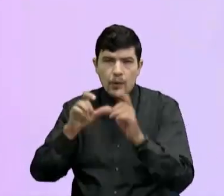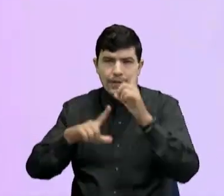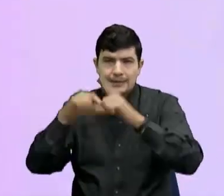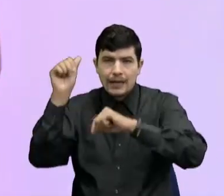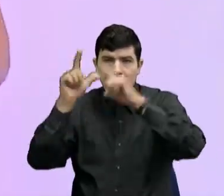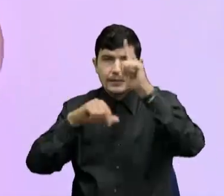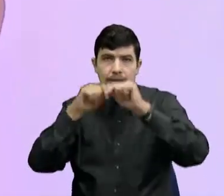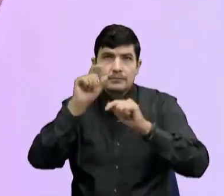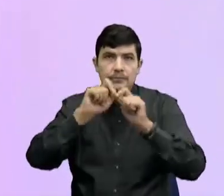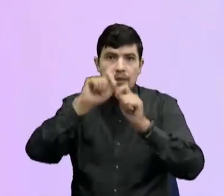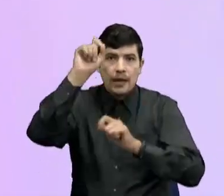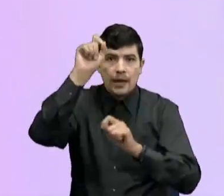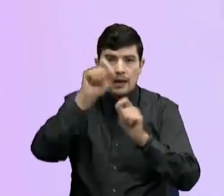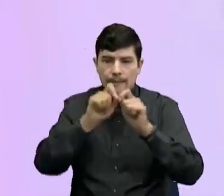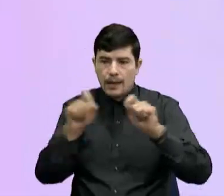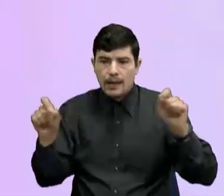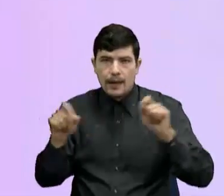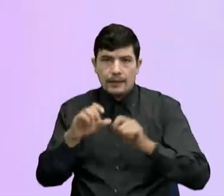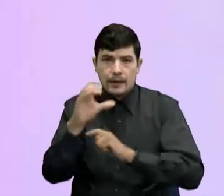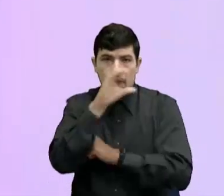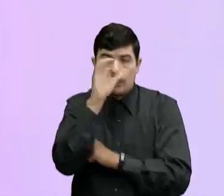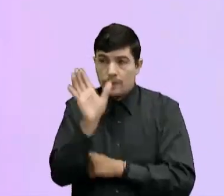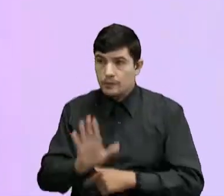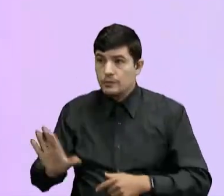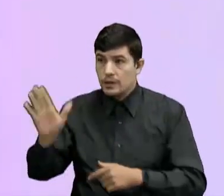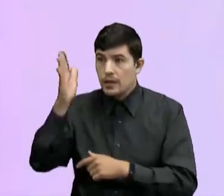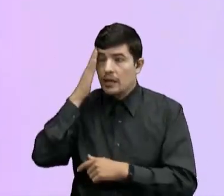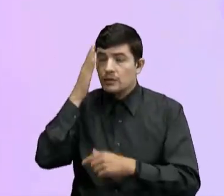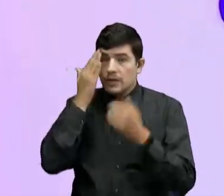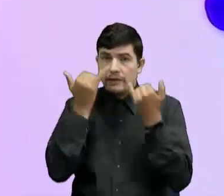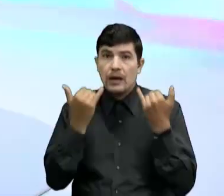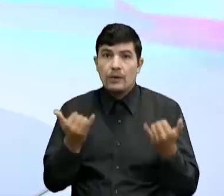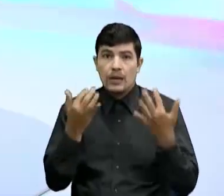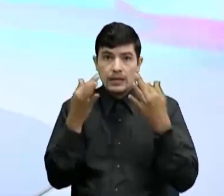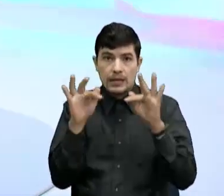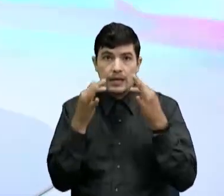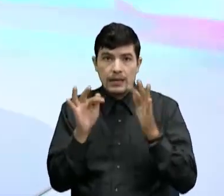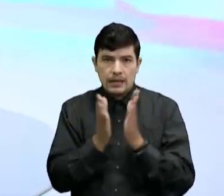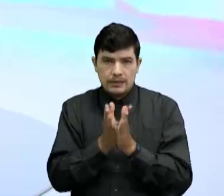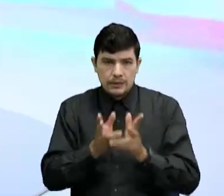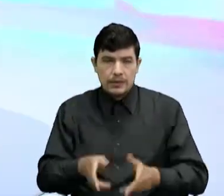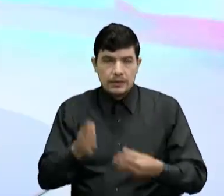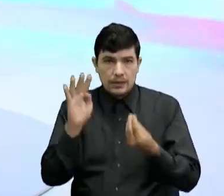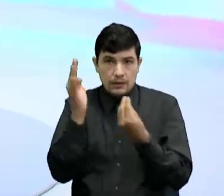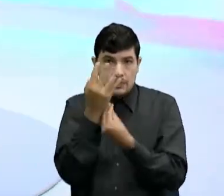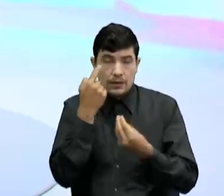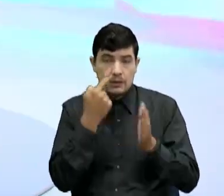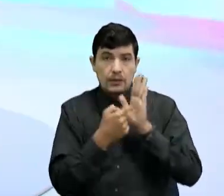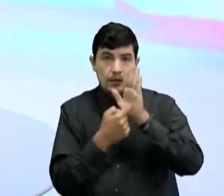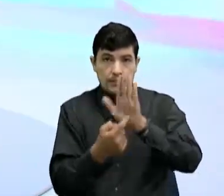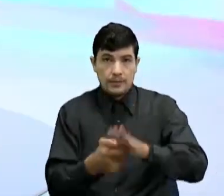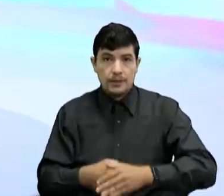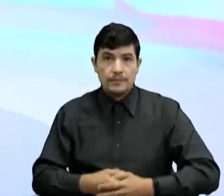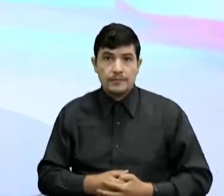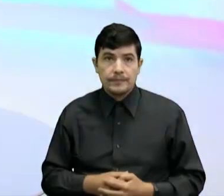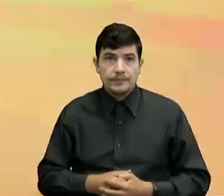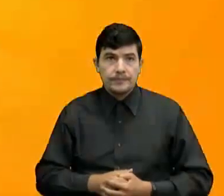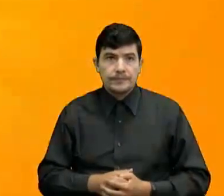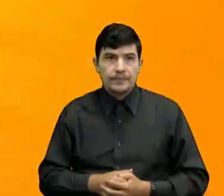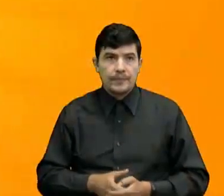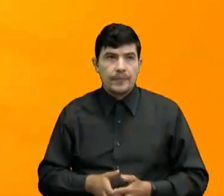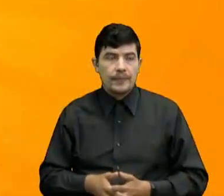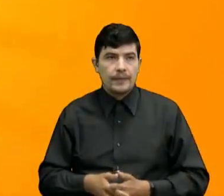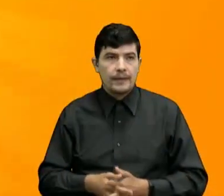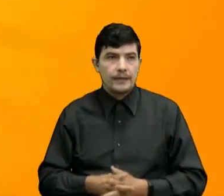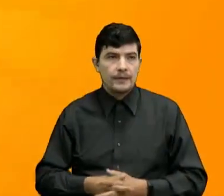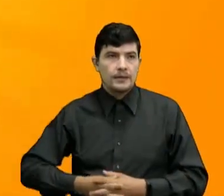nuestro país Ahora que ya Lo saben Tenemos tareita Preparada para los chicos De cuartas Y es que vamos a ver Qué deben hacer